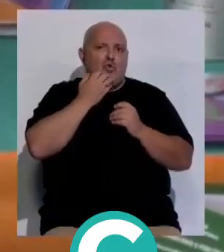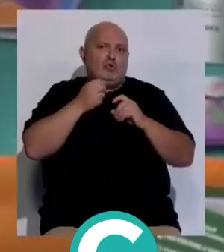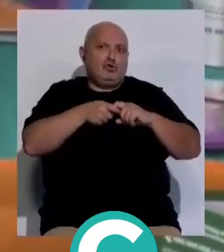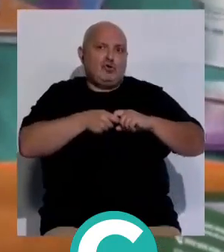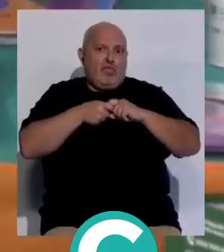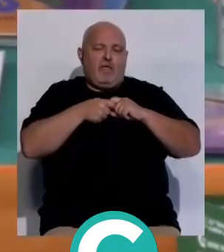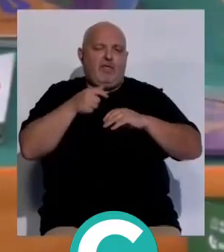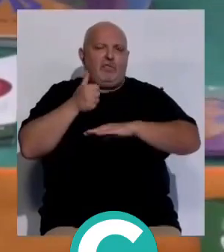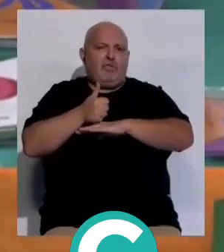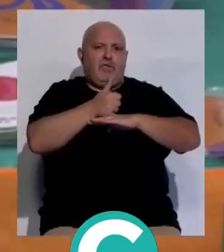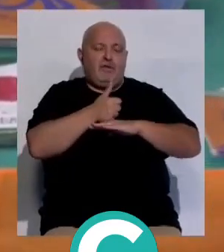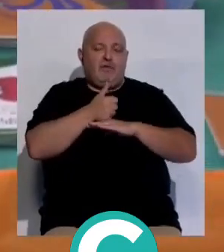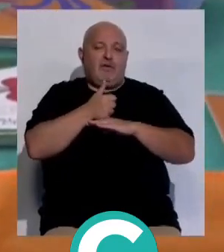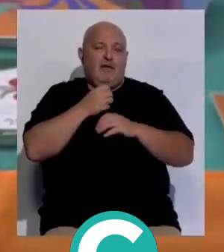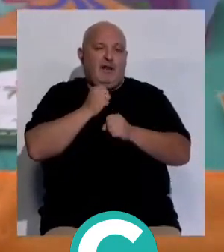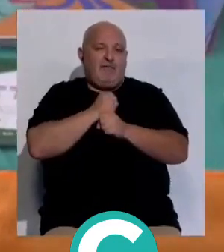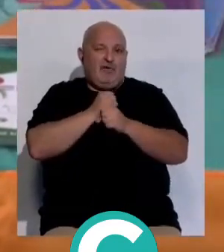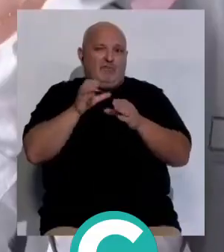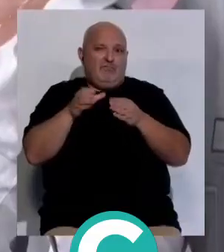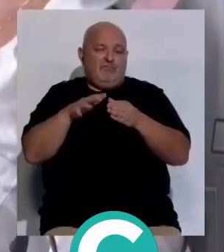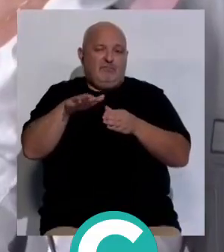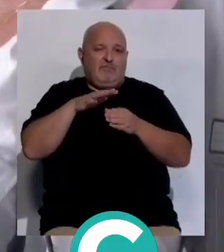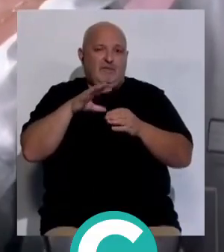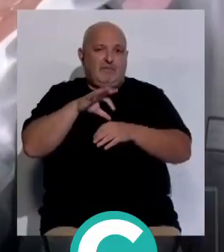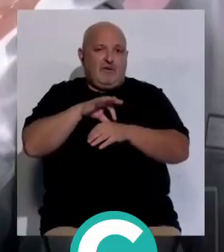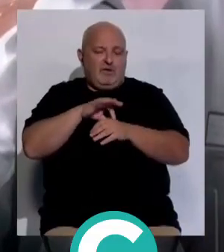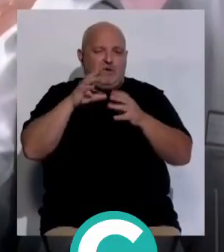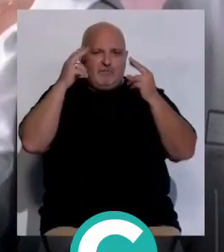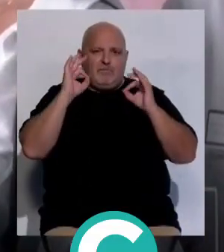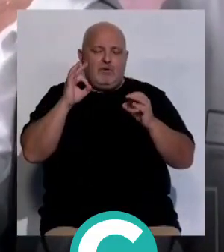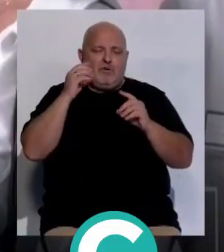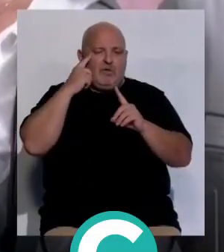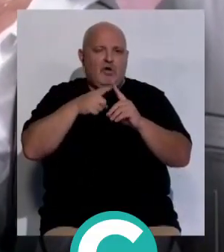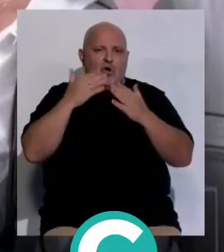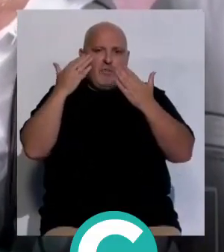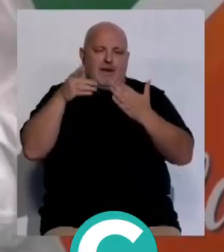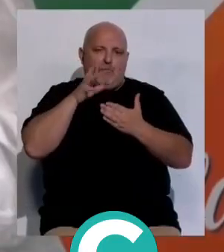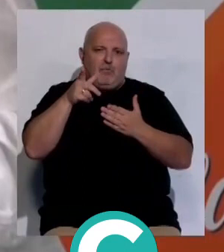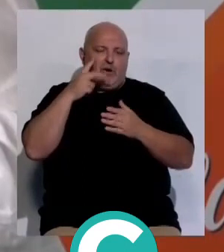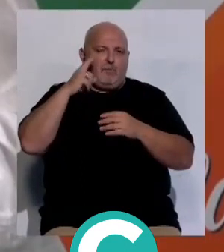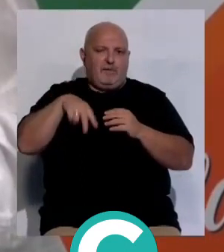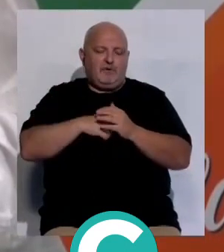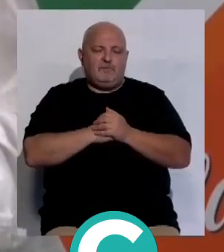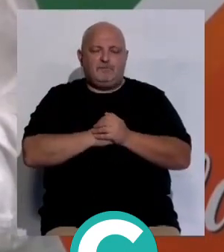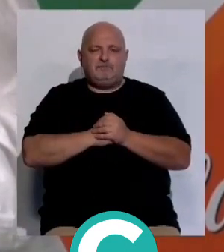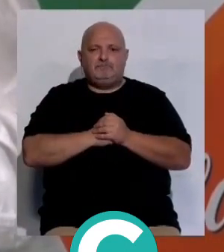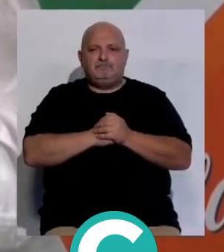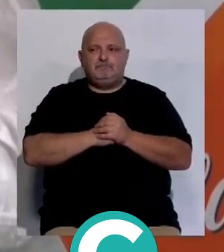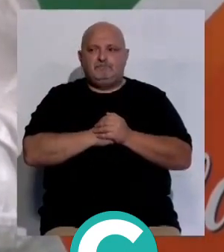solidaridad ciudadana que junto a la labor de los profesionales sanitarios hoy es objeto de homenaje y reconocimiento.